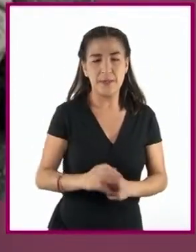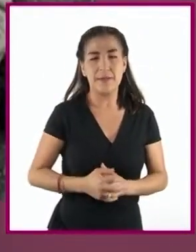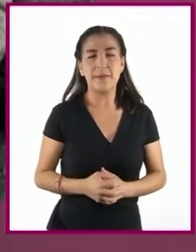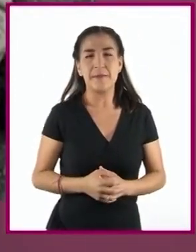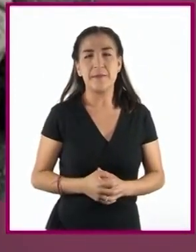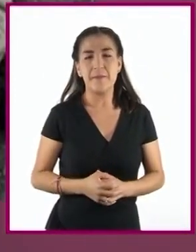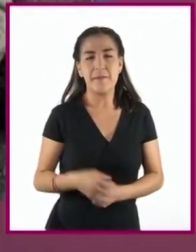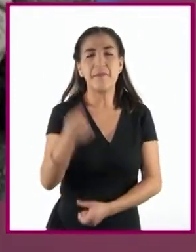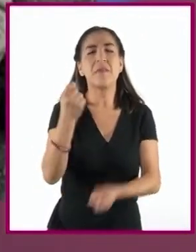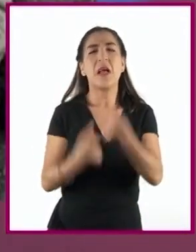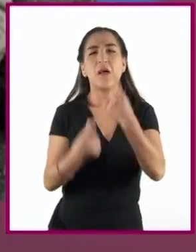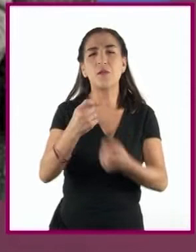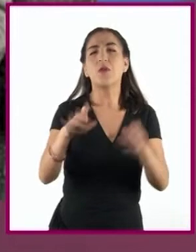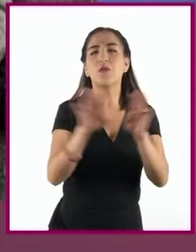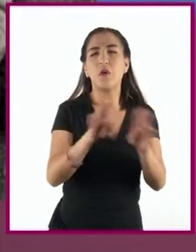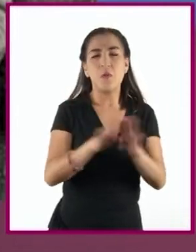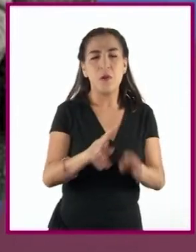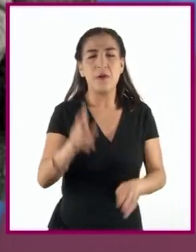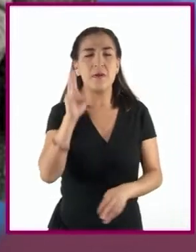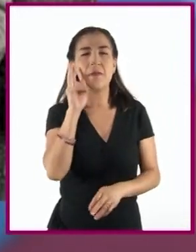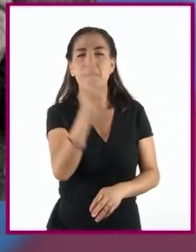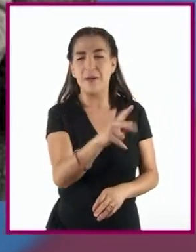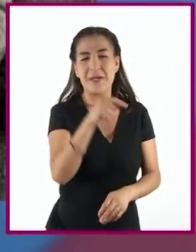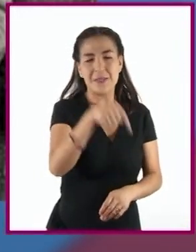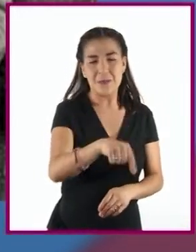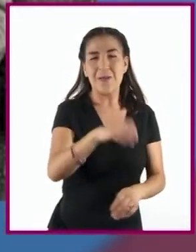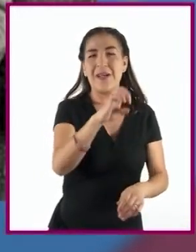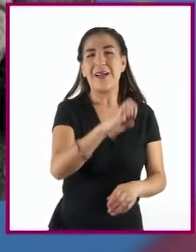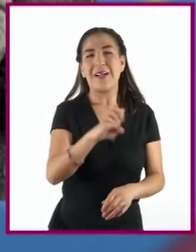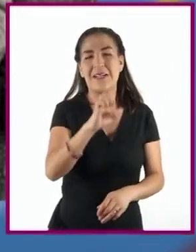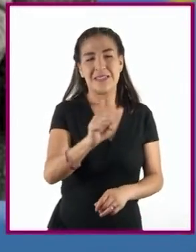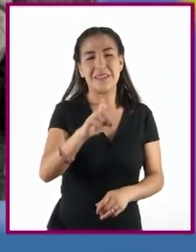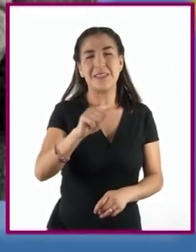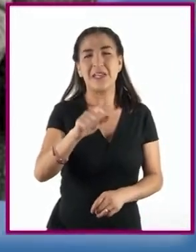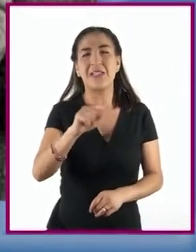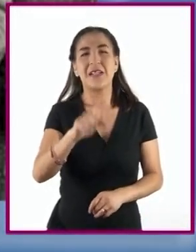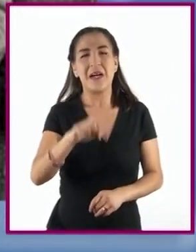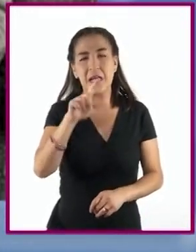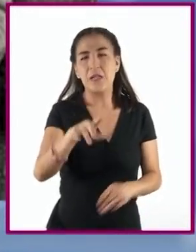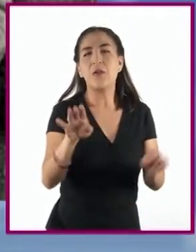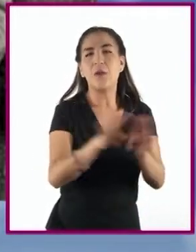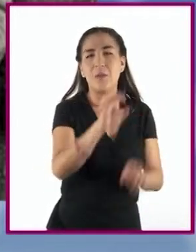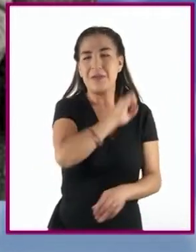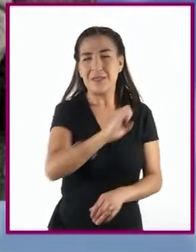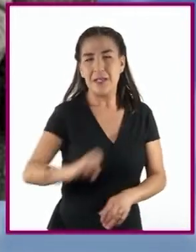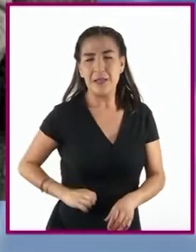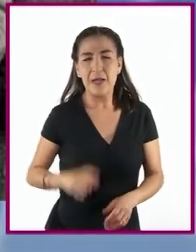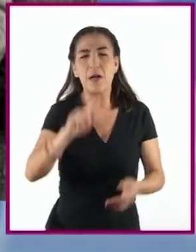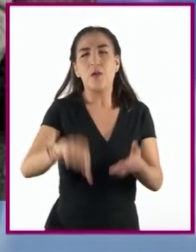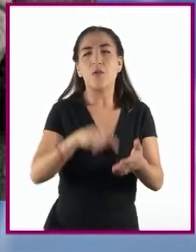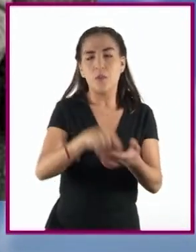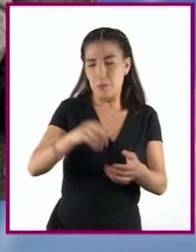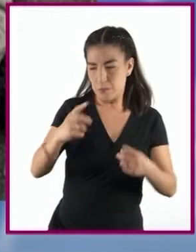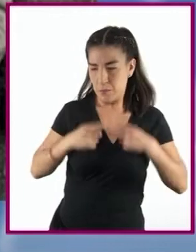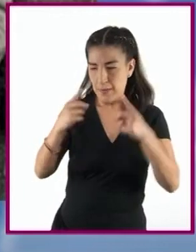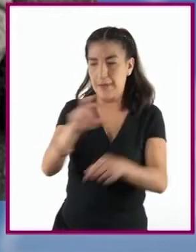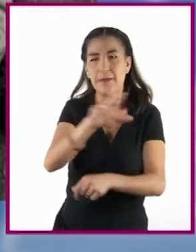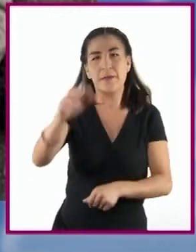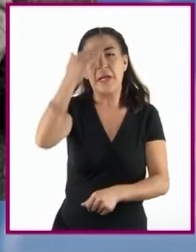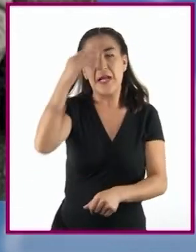Algunas legislaturas estatales, como las de San Luis Potosí y Chiapas, reconocieron el derecho al voto femenino en